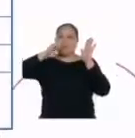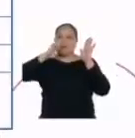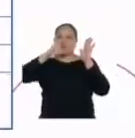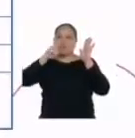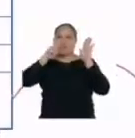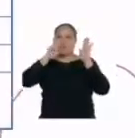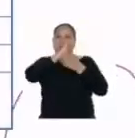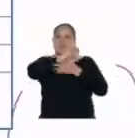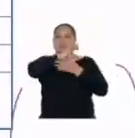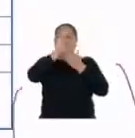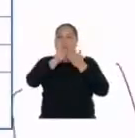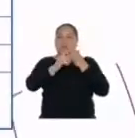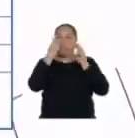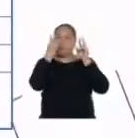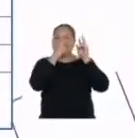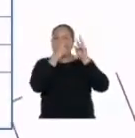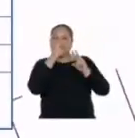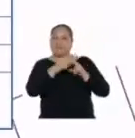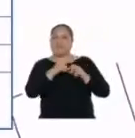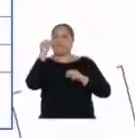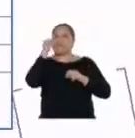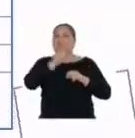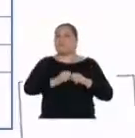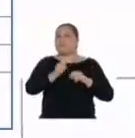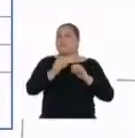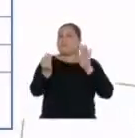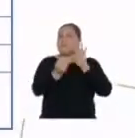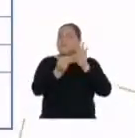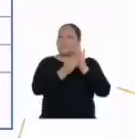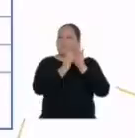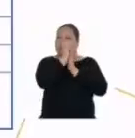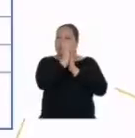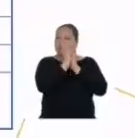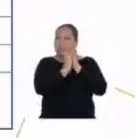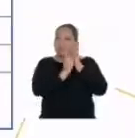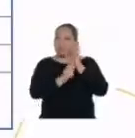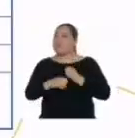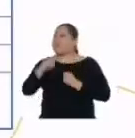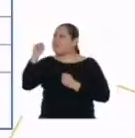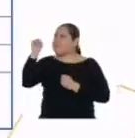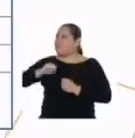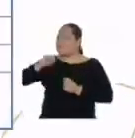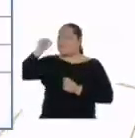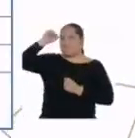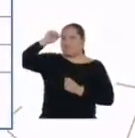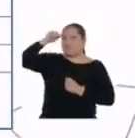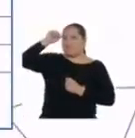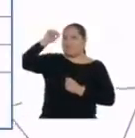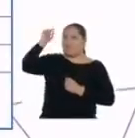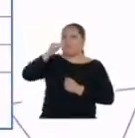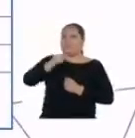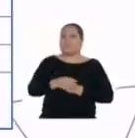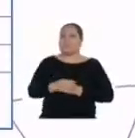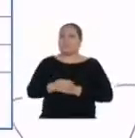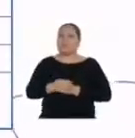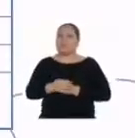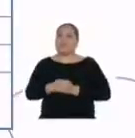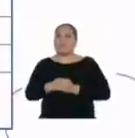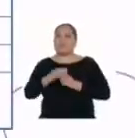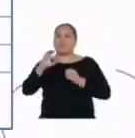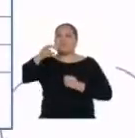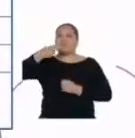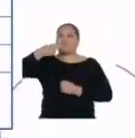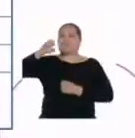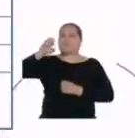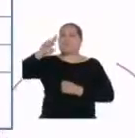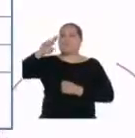y aspectos que debemos tener en cuenta a la hora de nuestra producción. ¡Claro! Lo recuerdo bien. El texto debe ser